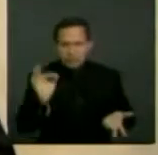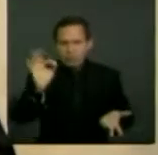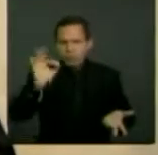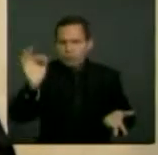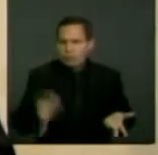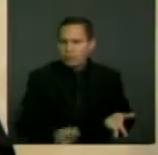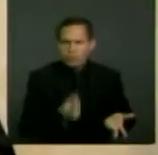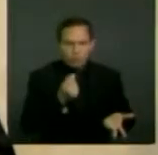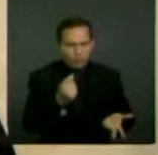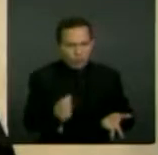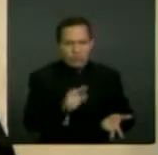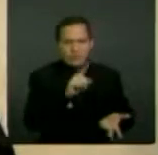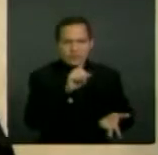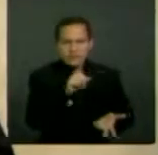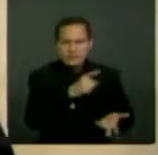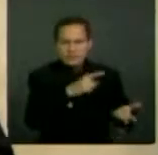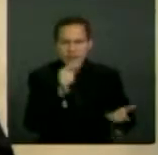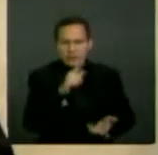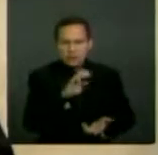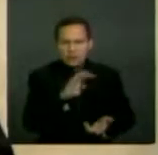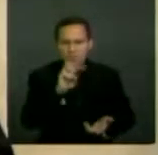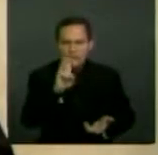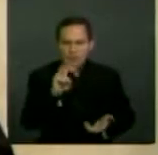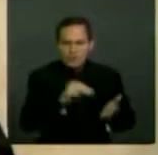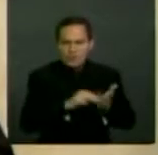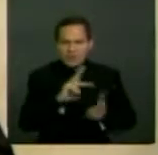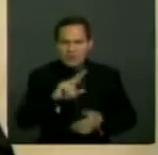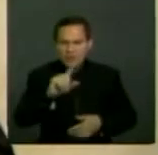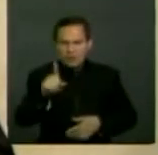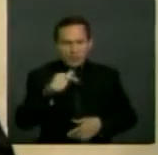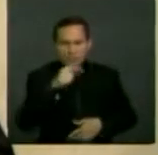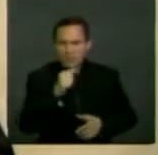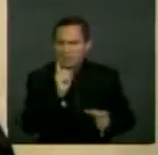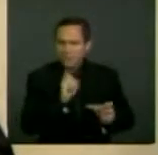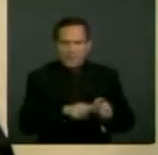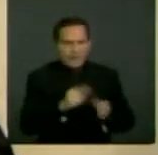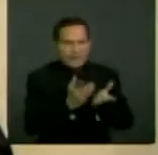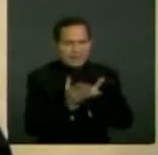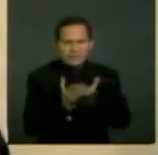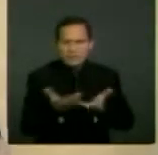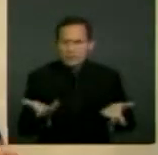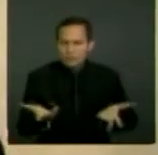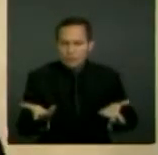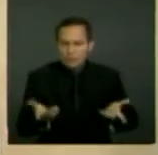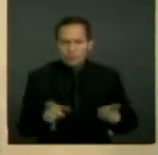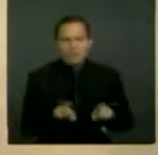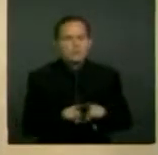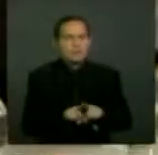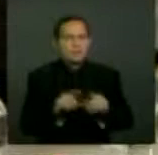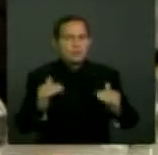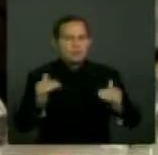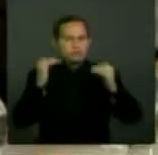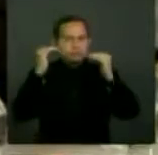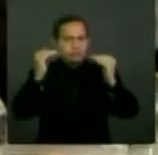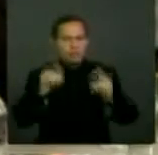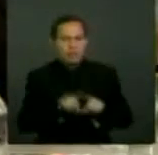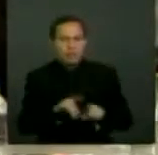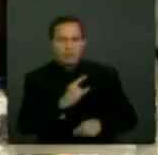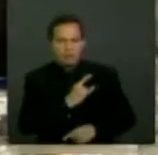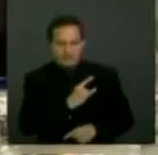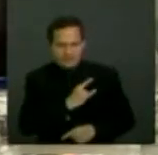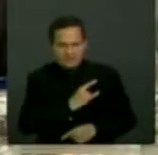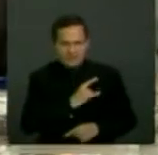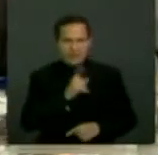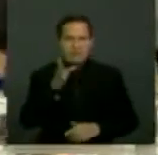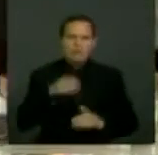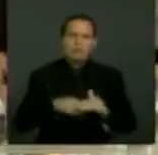.831 no se encontraban inscritos en una entidad educativa. Lo mismo ocurre a nivel de educación superior, en donde se encuentra que solo